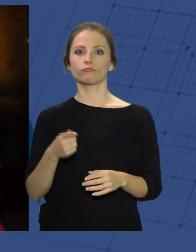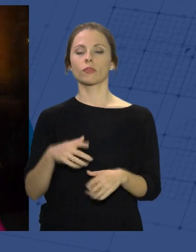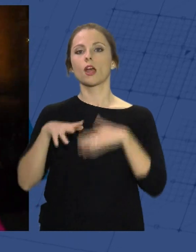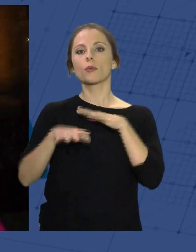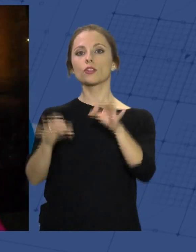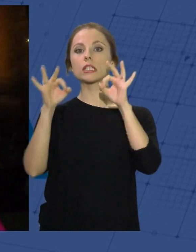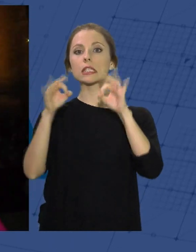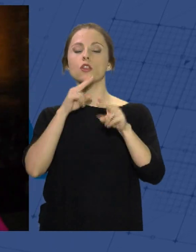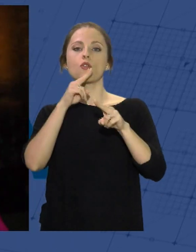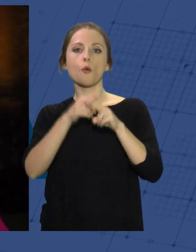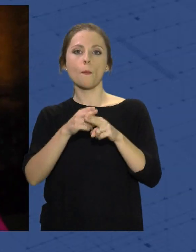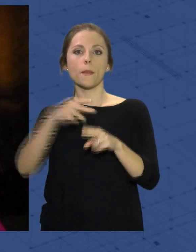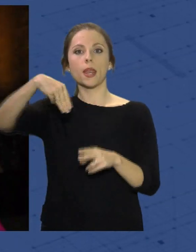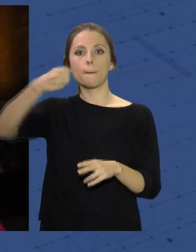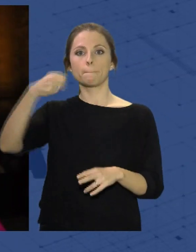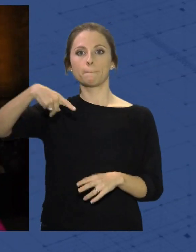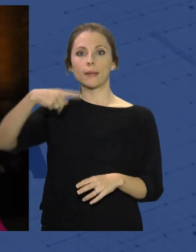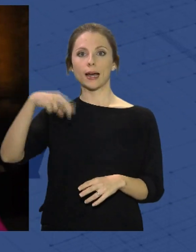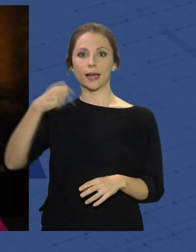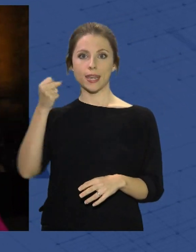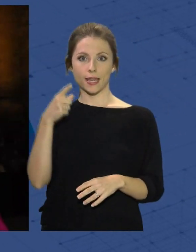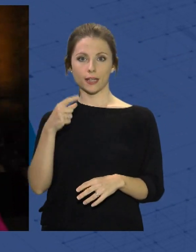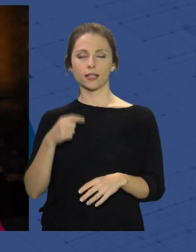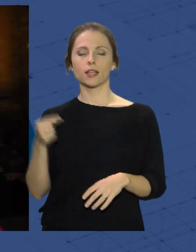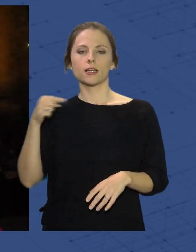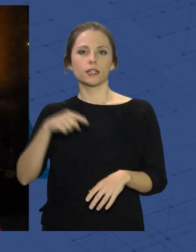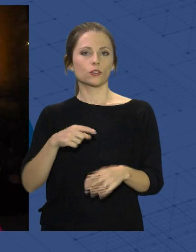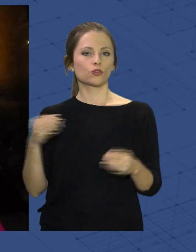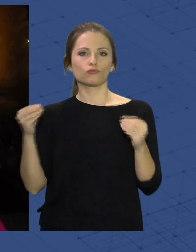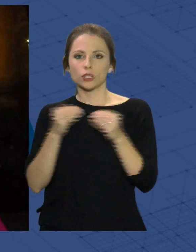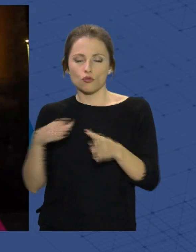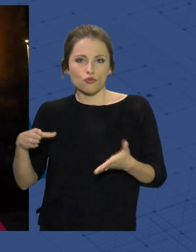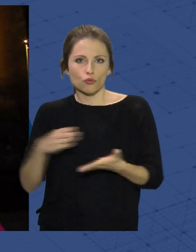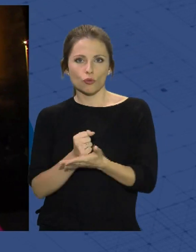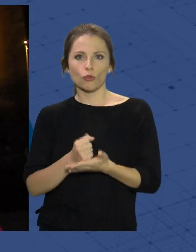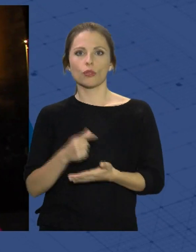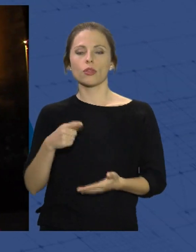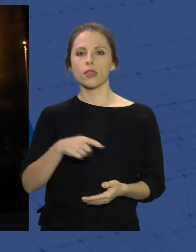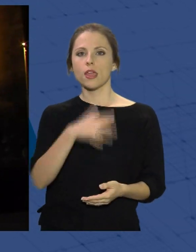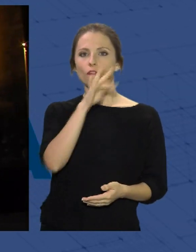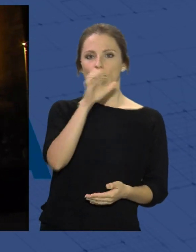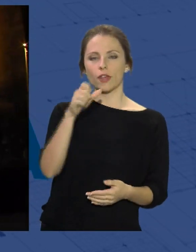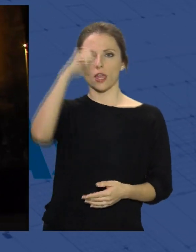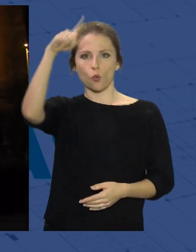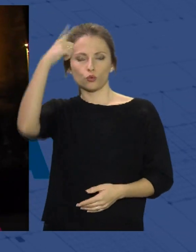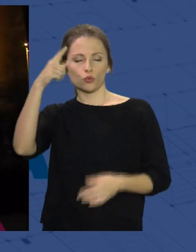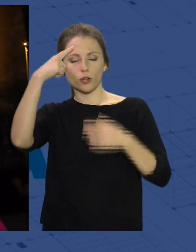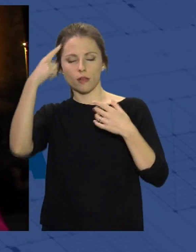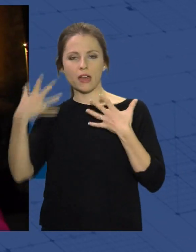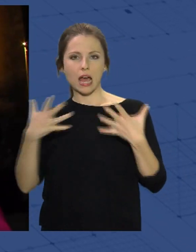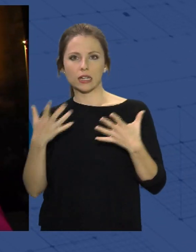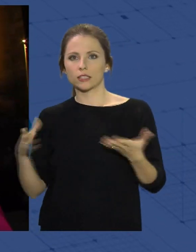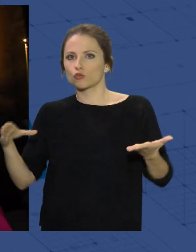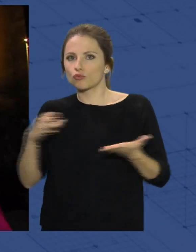llamado, en todos los sentidos, en el sentido de fe, en el sentido de cultura, en el sentido de arte, en el